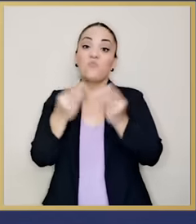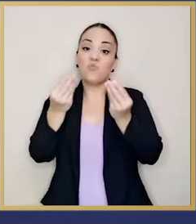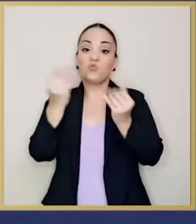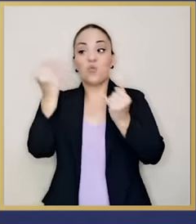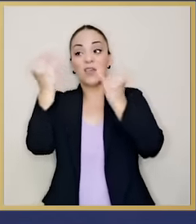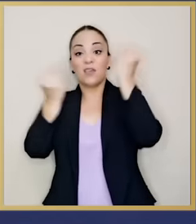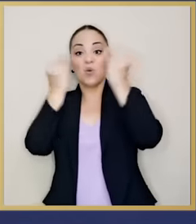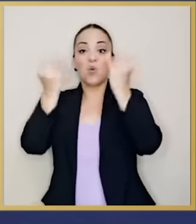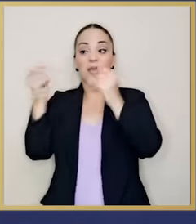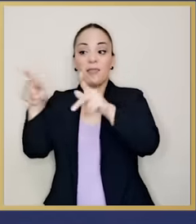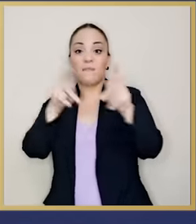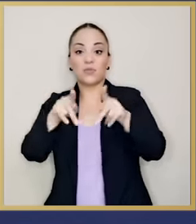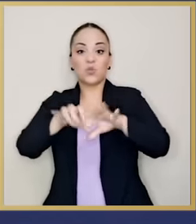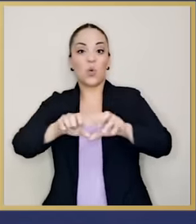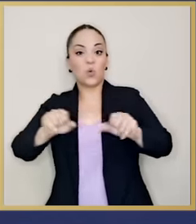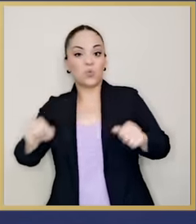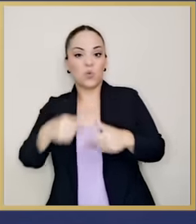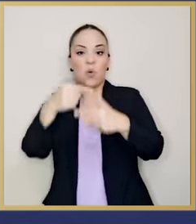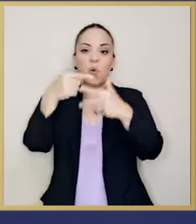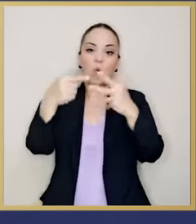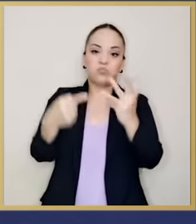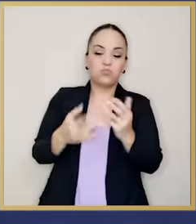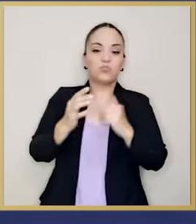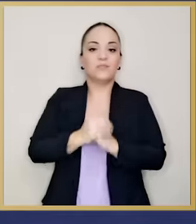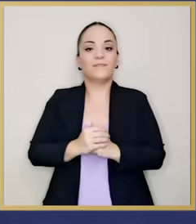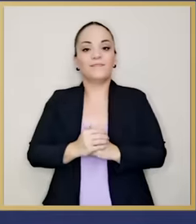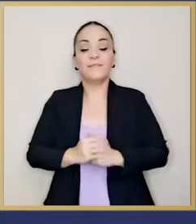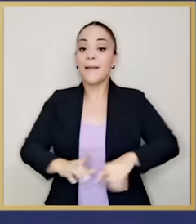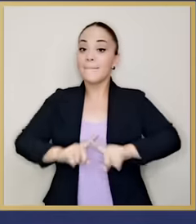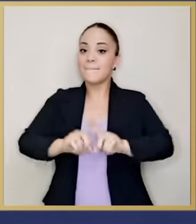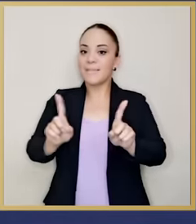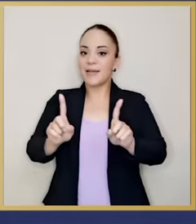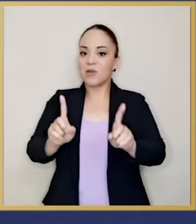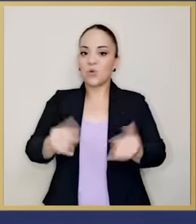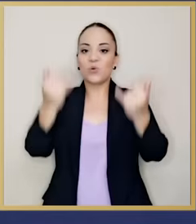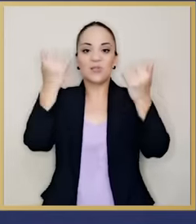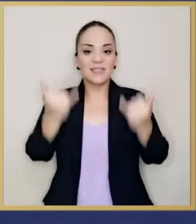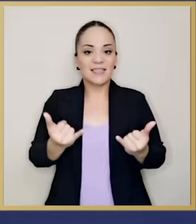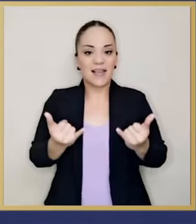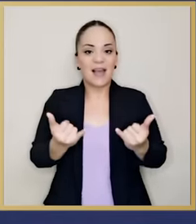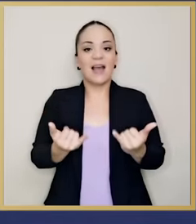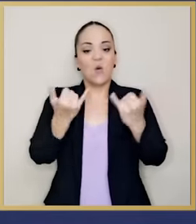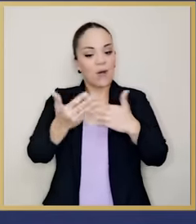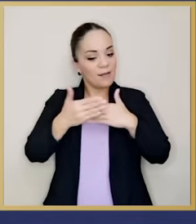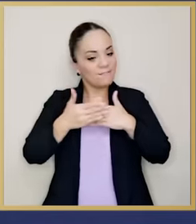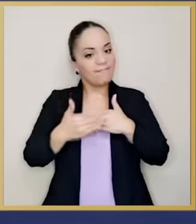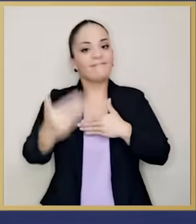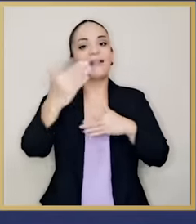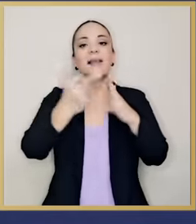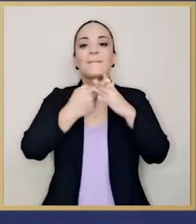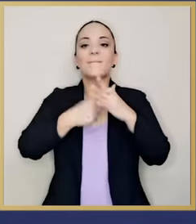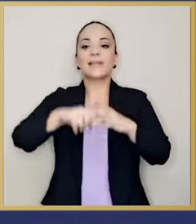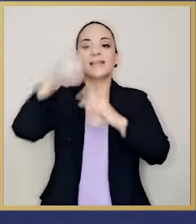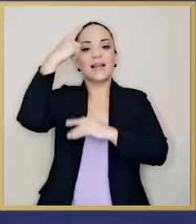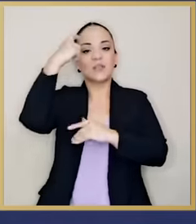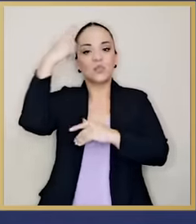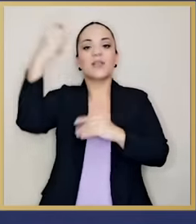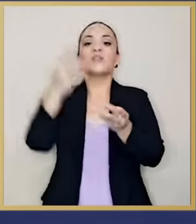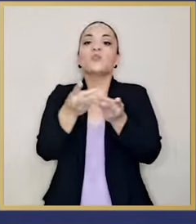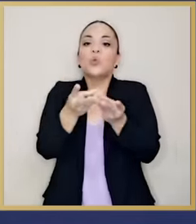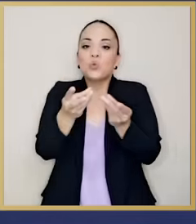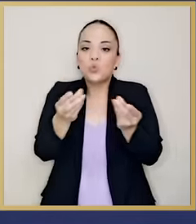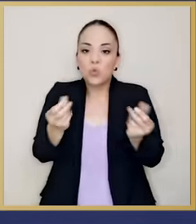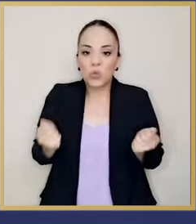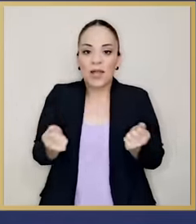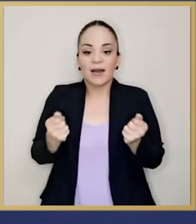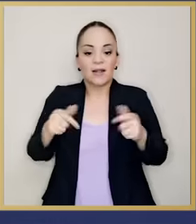ideológica y de otros tipos. Por fin, podemos empezar a soñar con